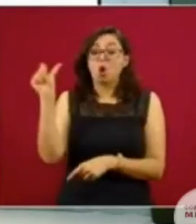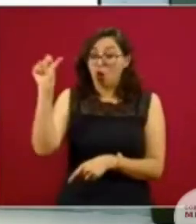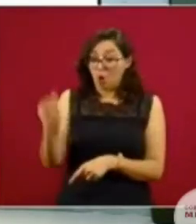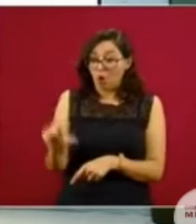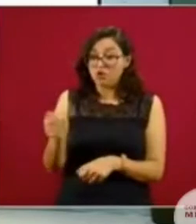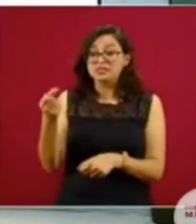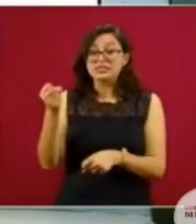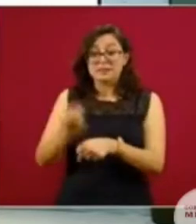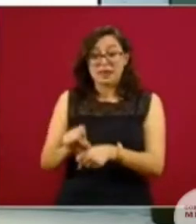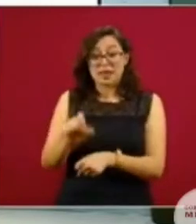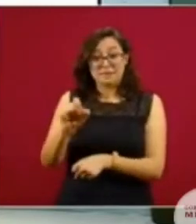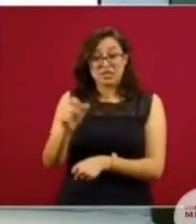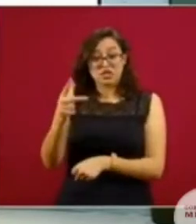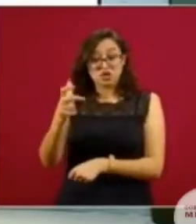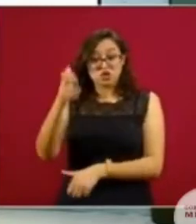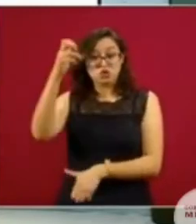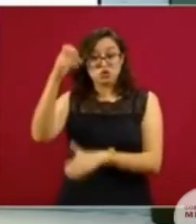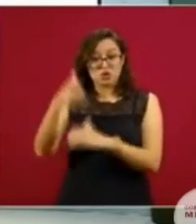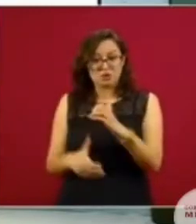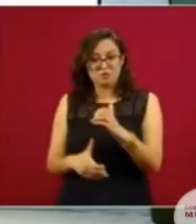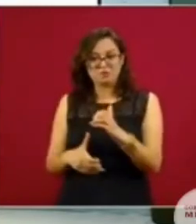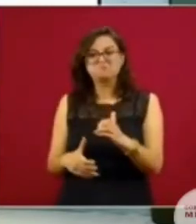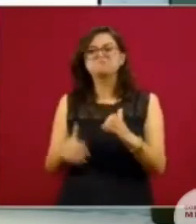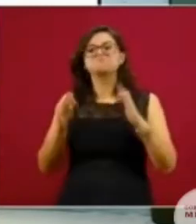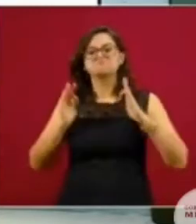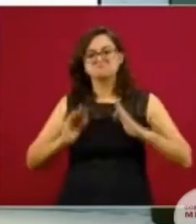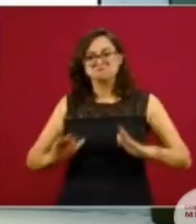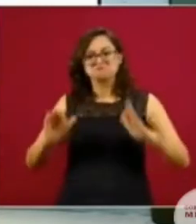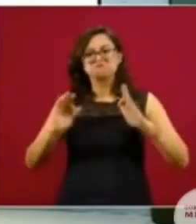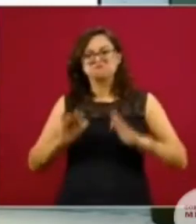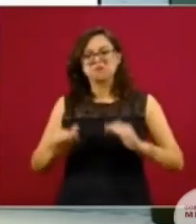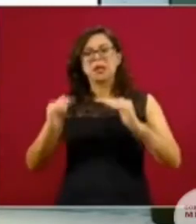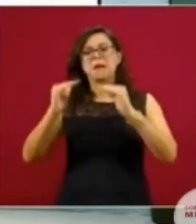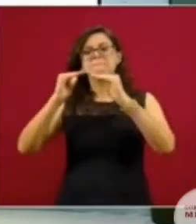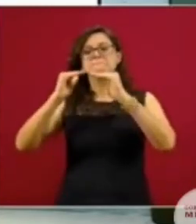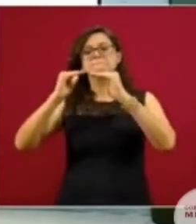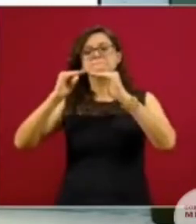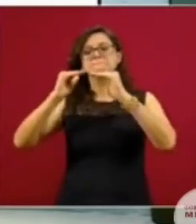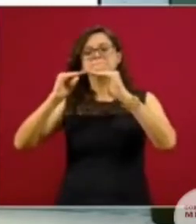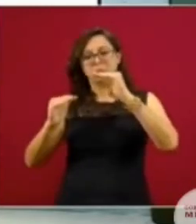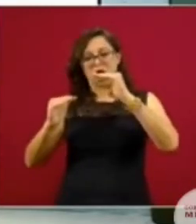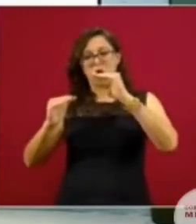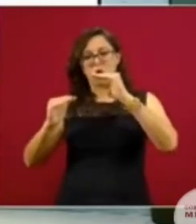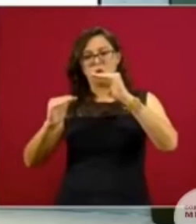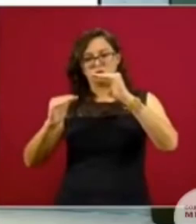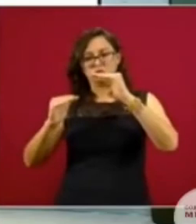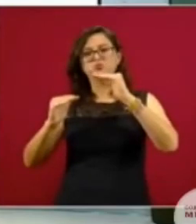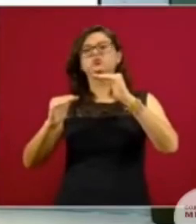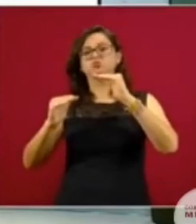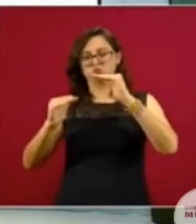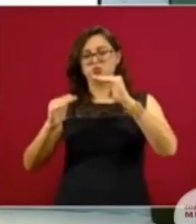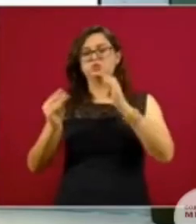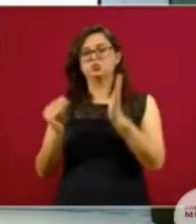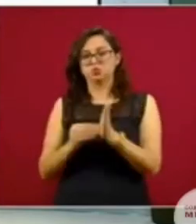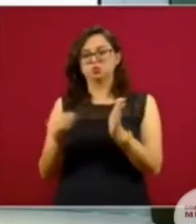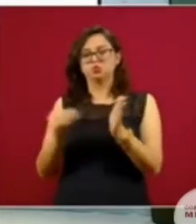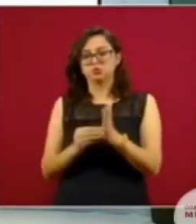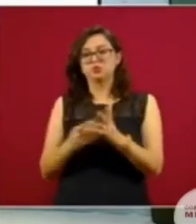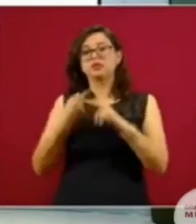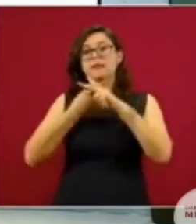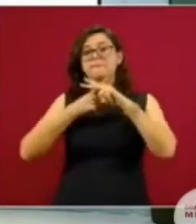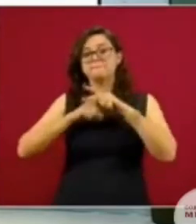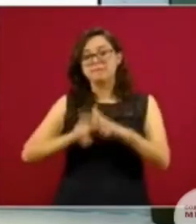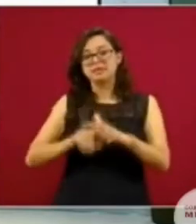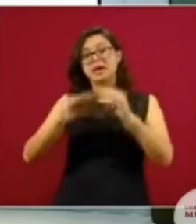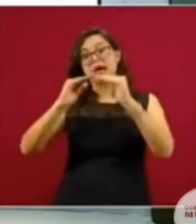y dado que hoy termina la semana 28, tenemos suficiente tranquilidad de que permanecerá gruesamente estable esta